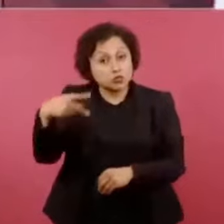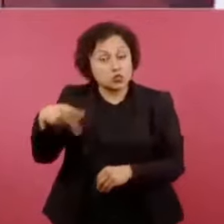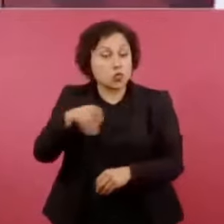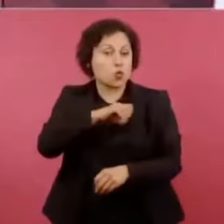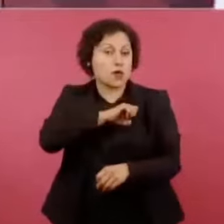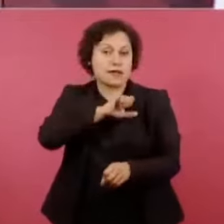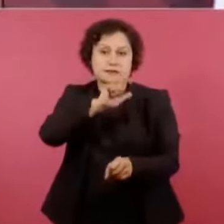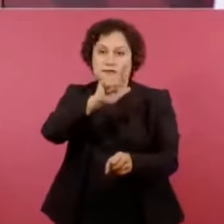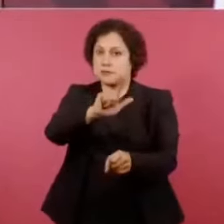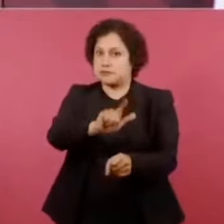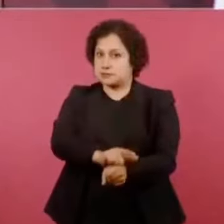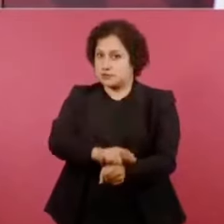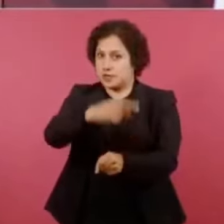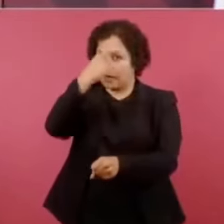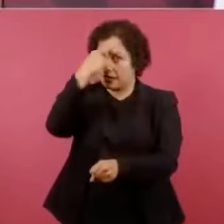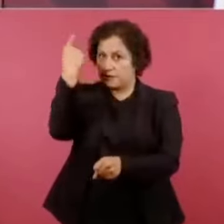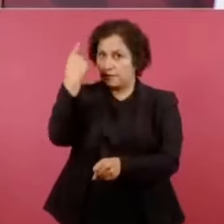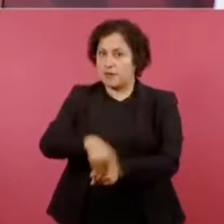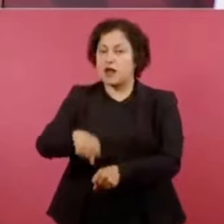cargar agua,